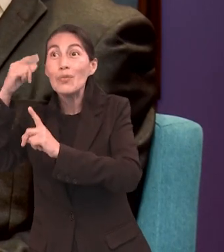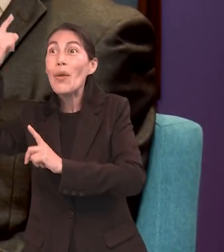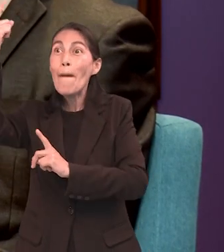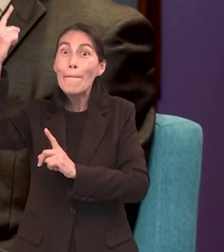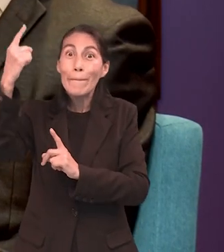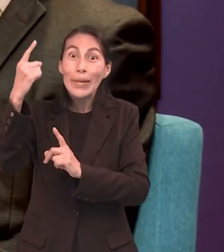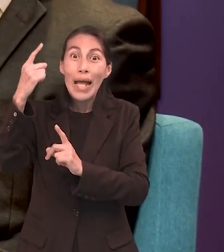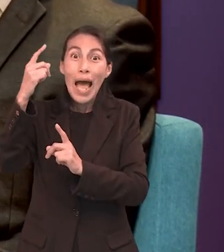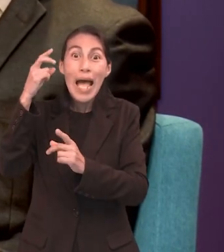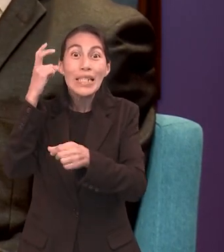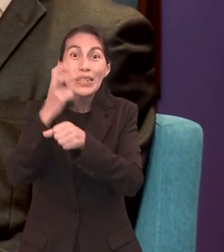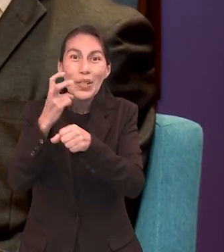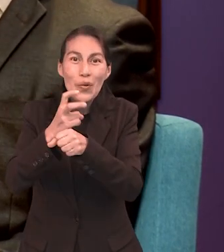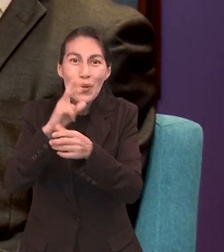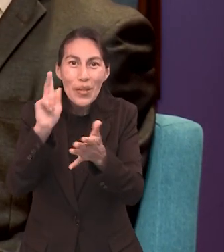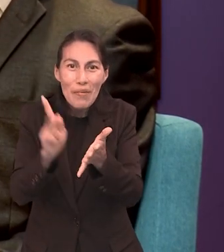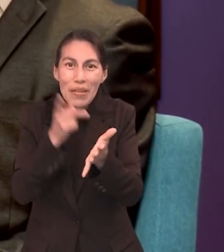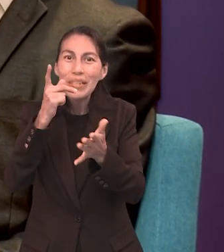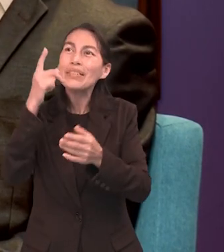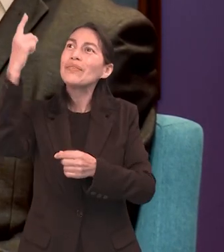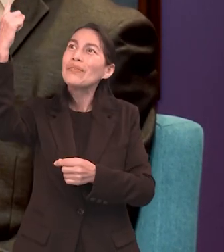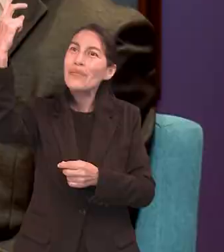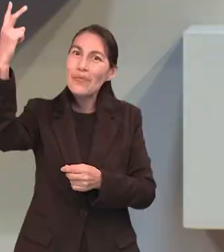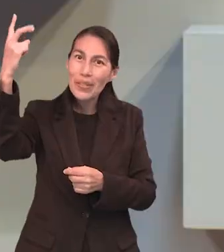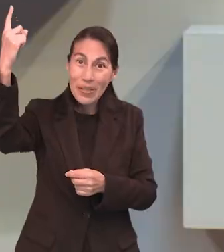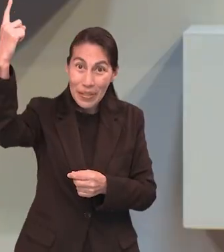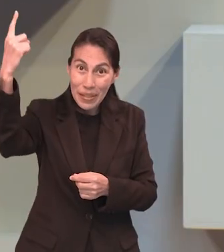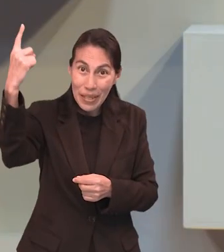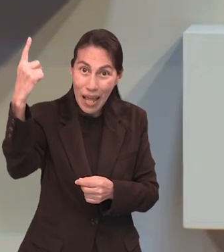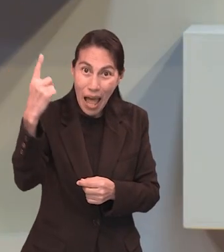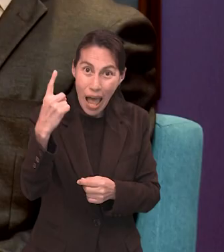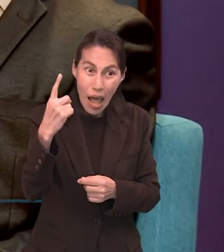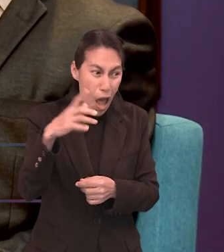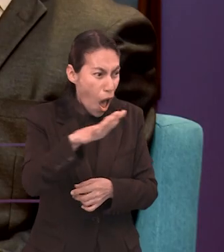él volverá. Dice, aparecerá por segunda vez.